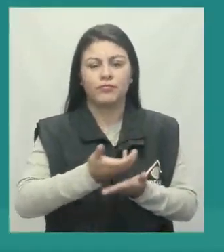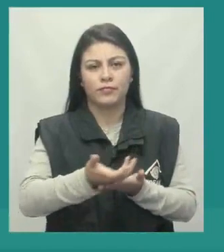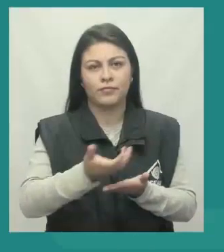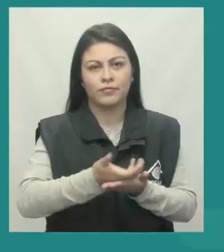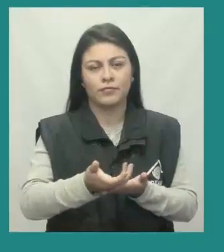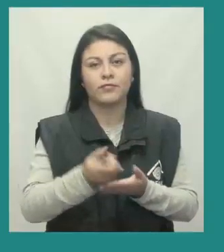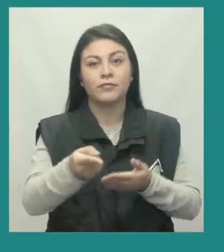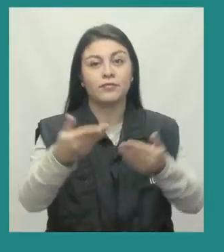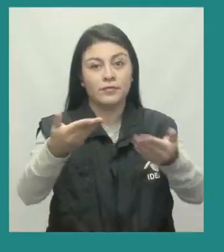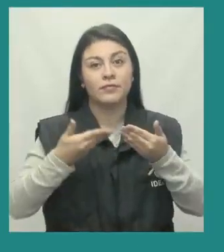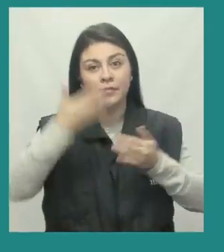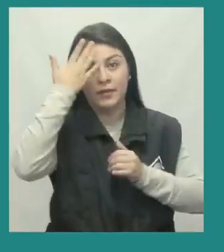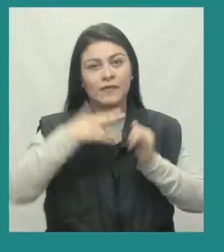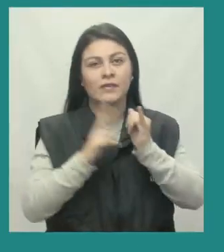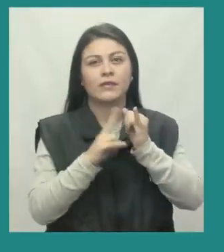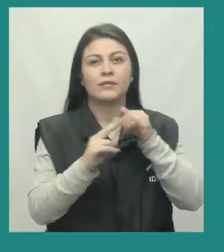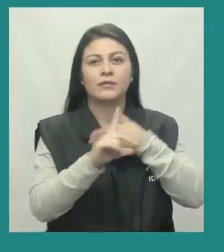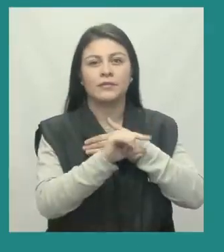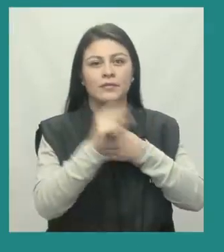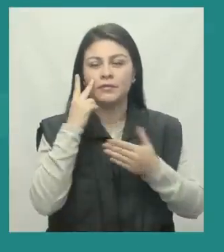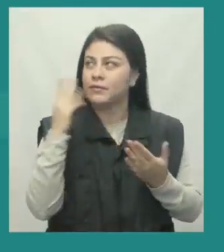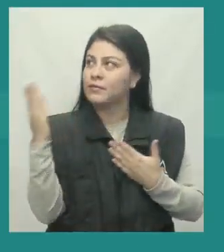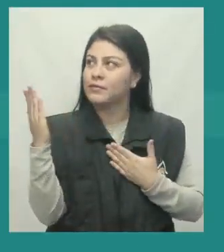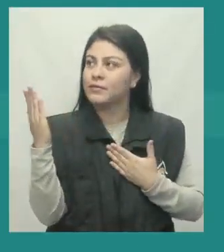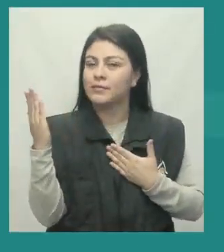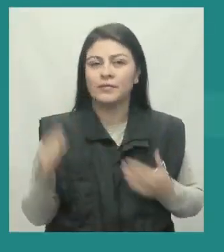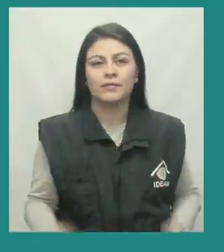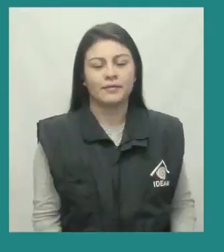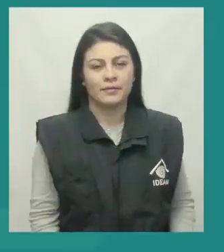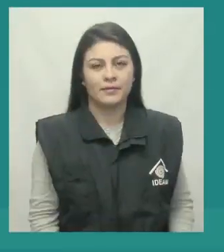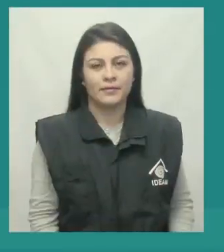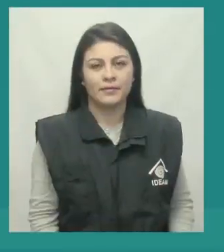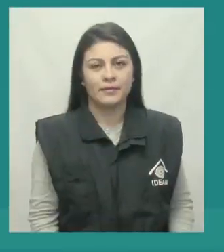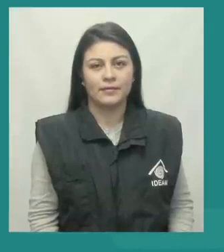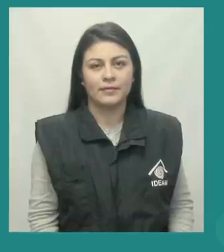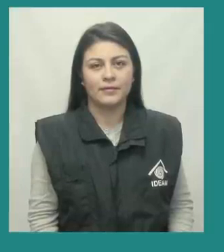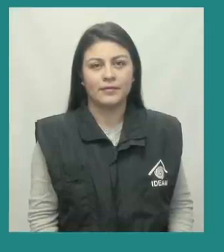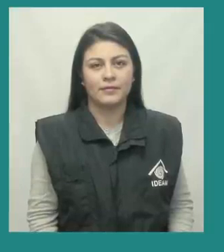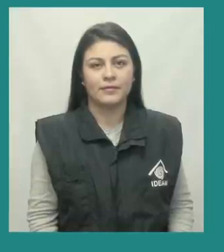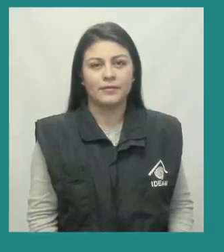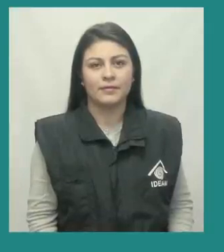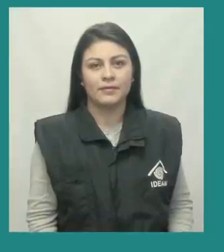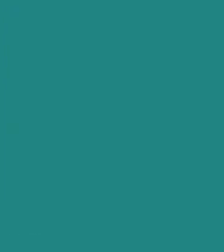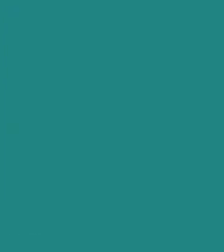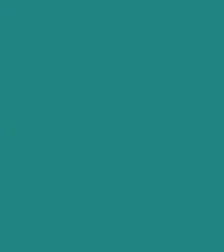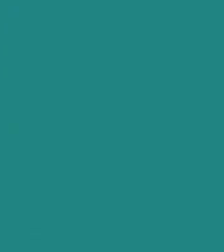opciones de interacción Síganos a través de nuestras redes sociales ¡Gracias! ¡Gracias! ¡Gracias! ¡Gracias! ¡Gracias! ¡Gracias! ¡Gracias!